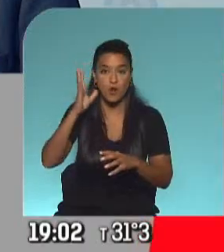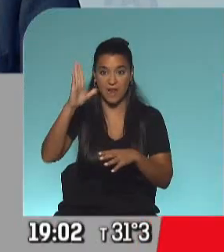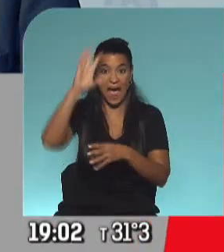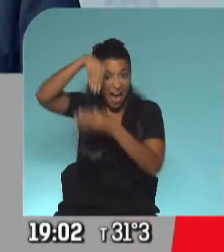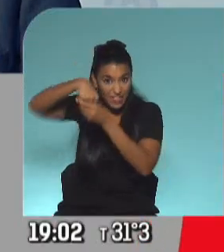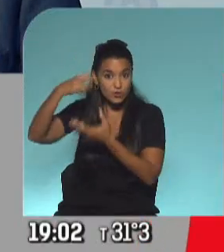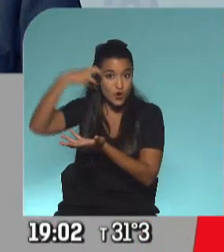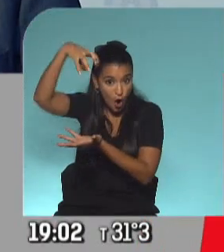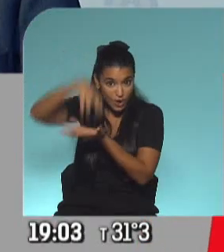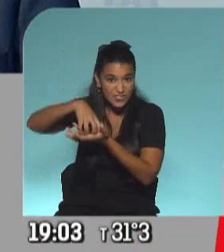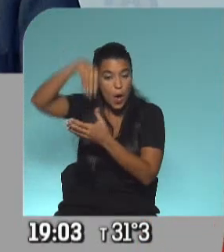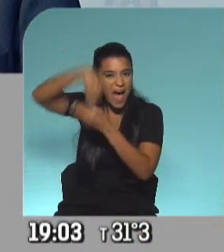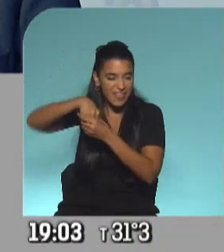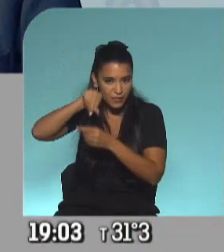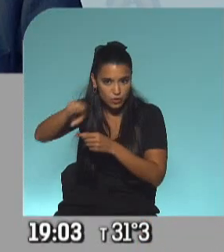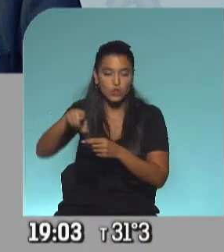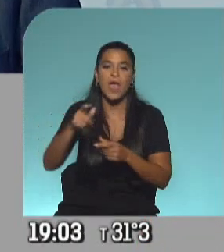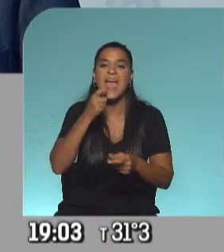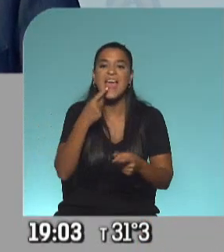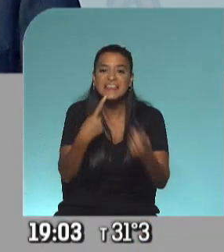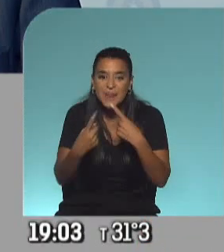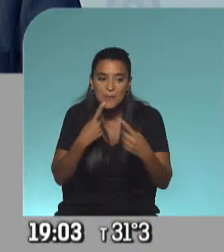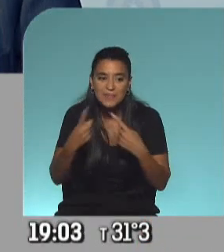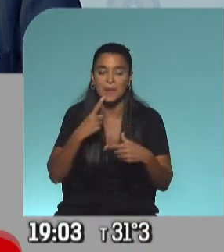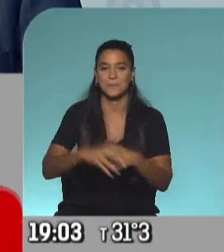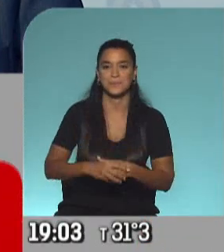del Congreso con entrevista. Alfredo, te escuchamos.